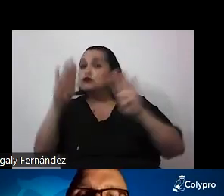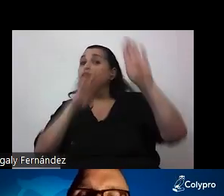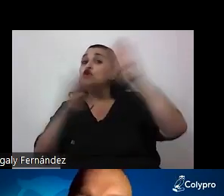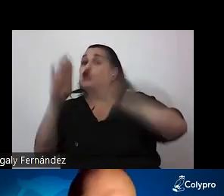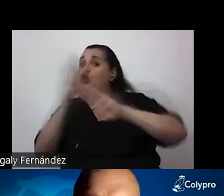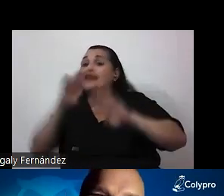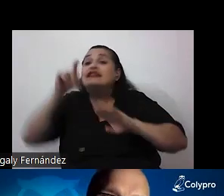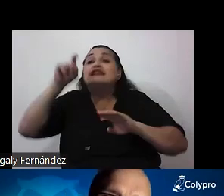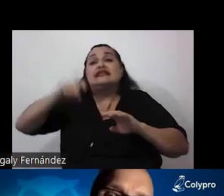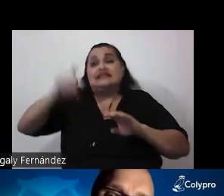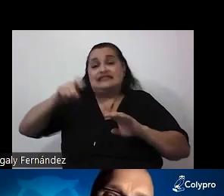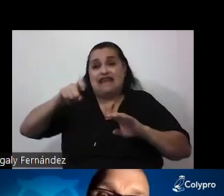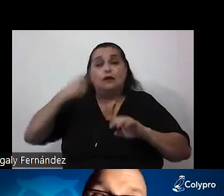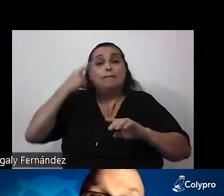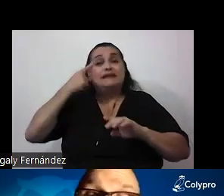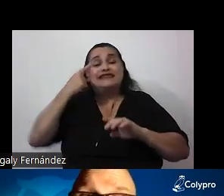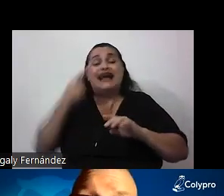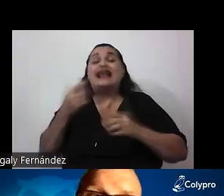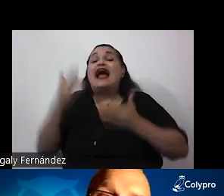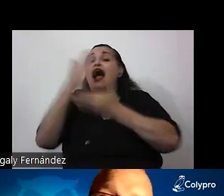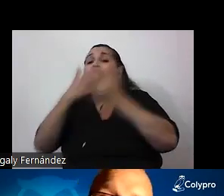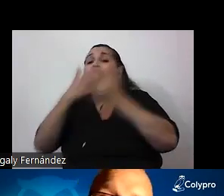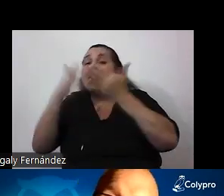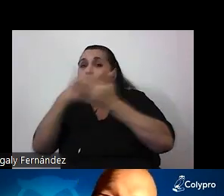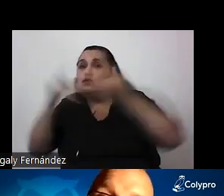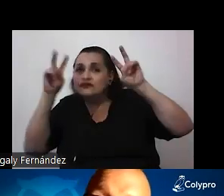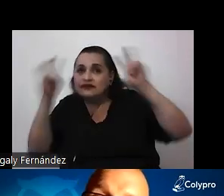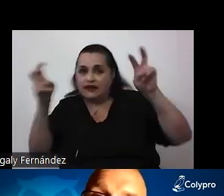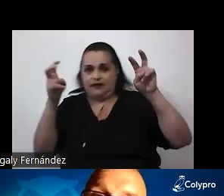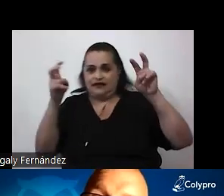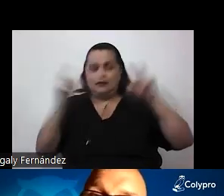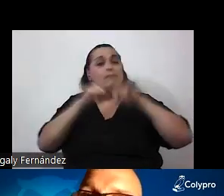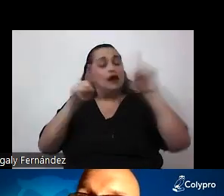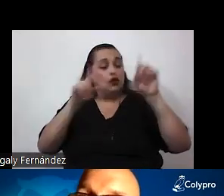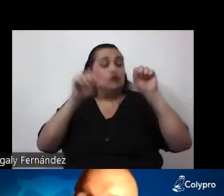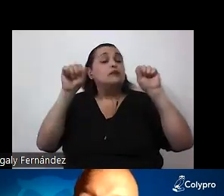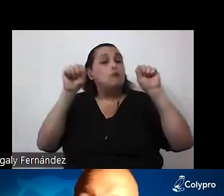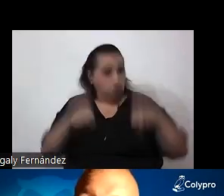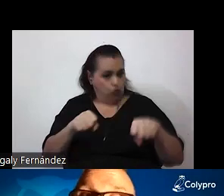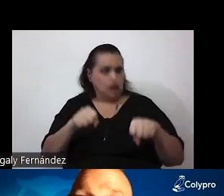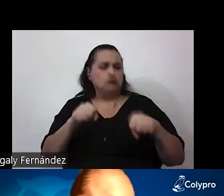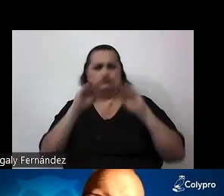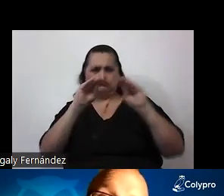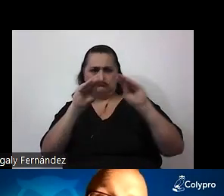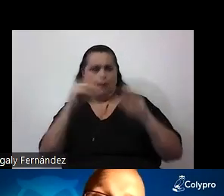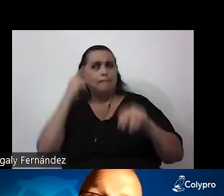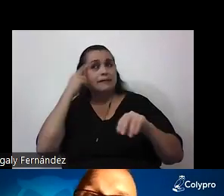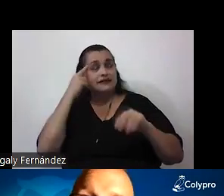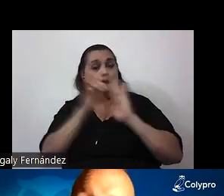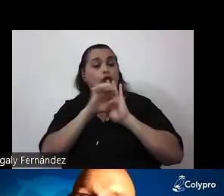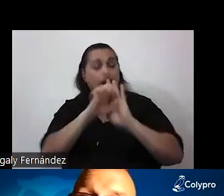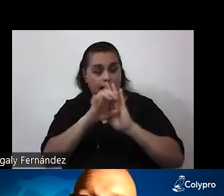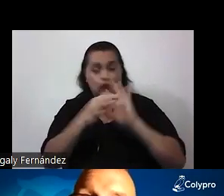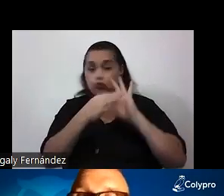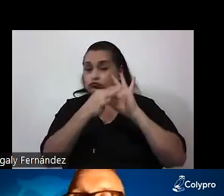pensar sobre ciertos temas pero también tenemos y podemos enseñarles a pensar por ejemplo sobre el